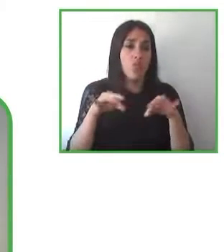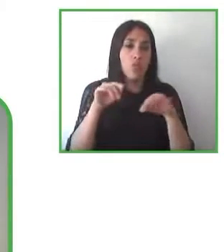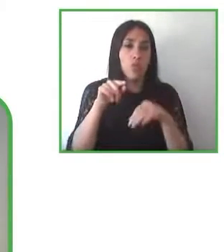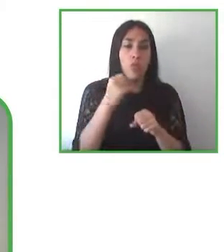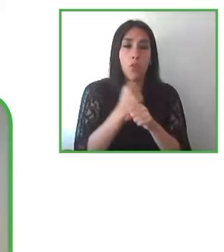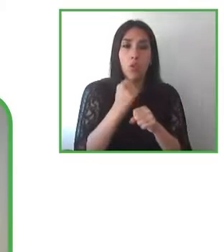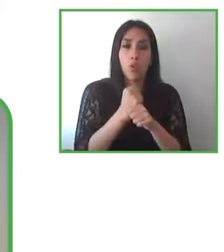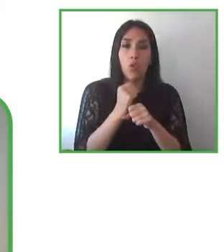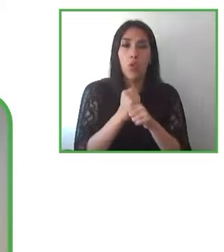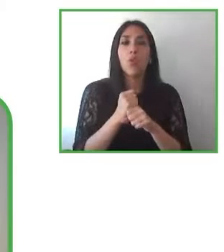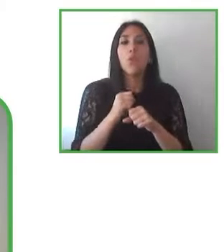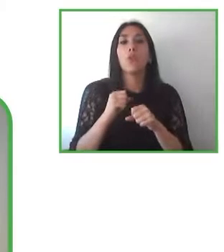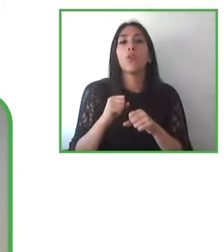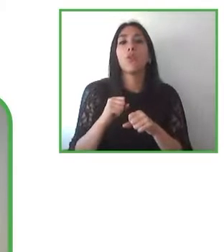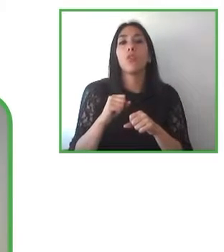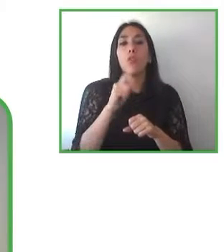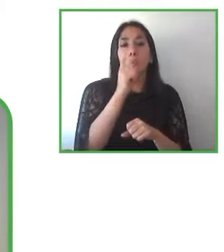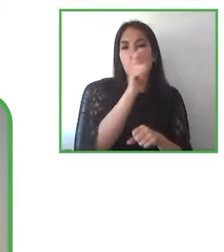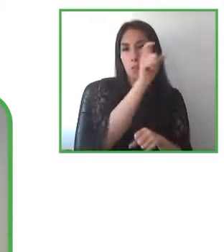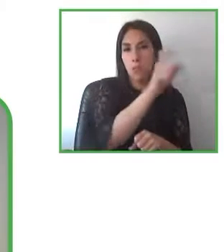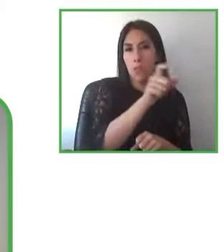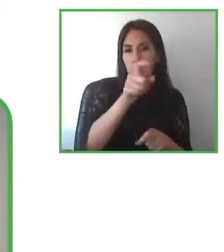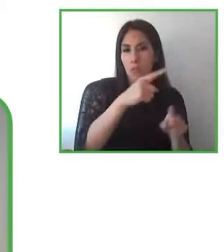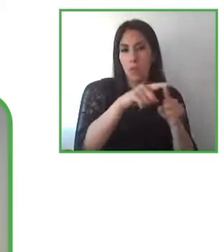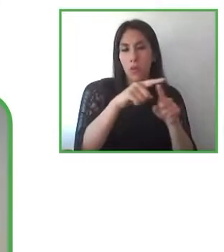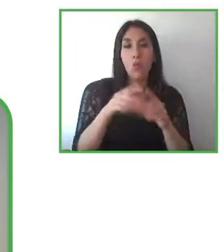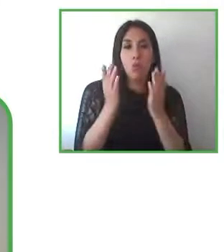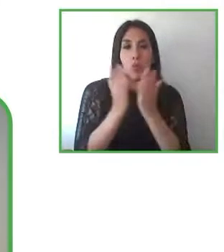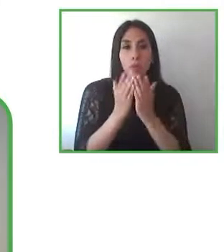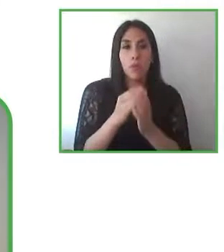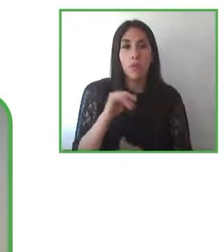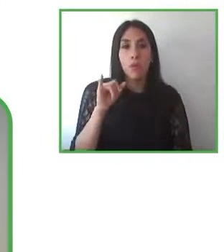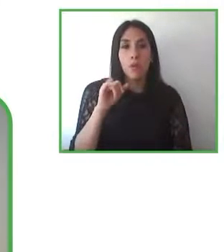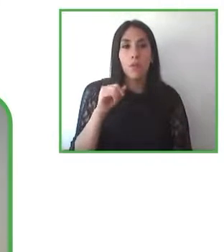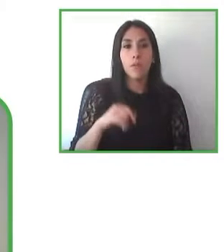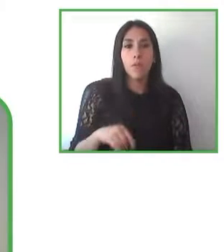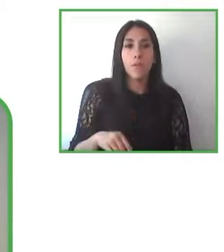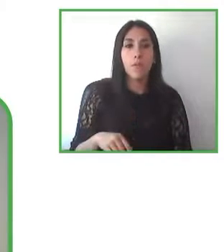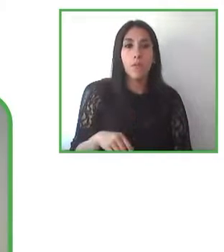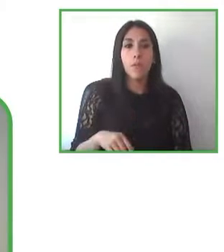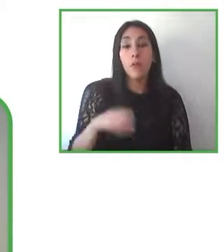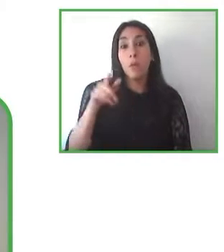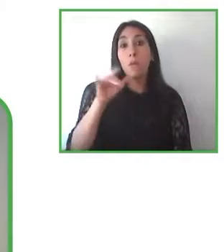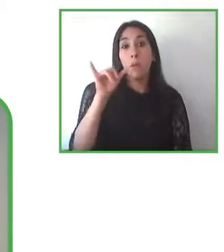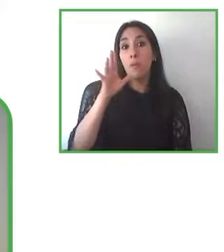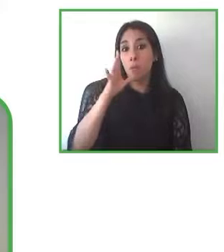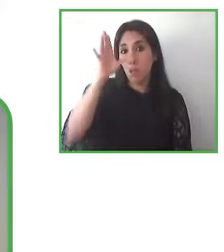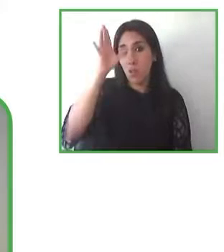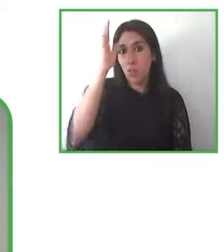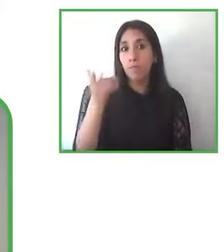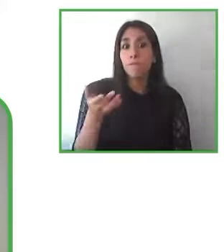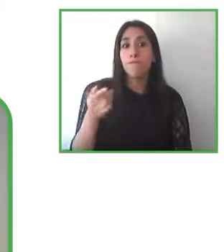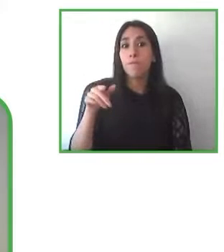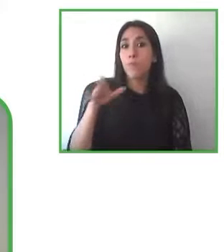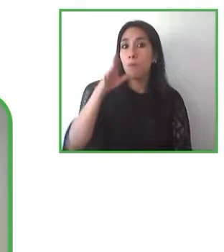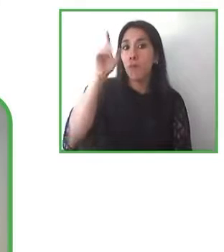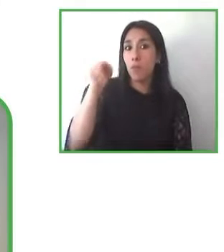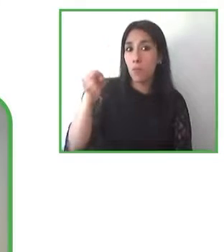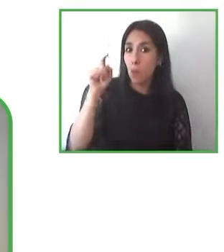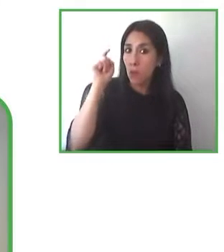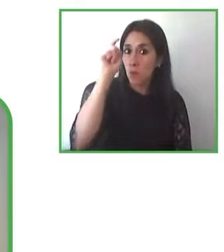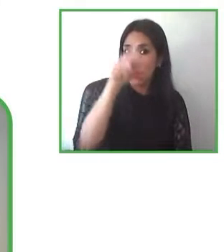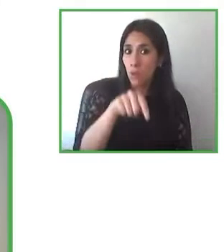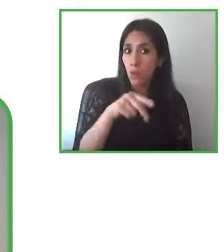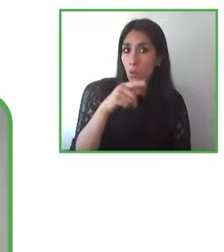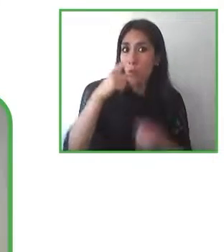y también muchas veces con los padres porque los padres recurren con esta inquietud a cada universidad preguntando cuál